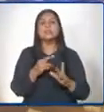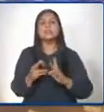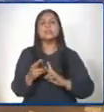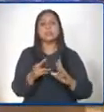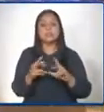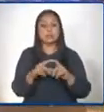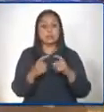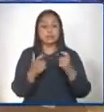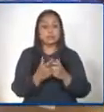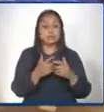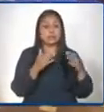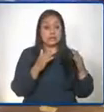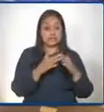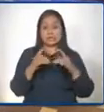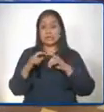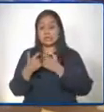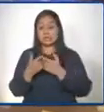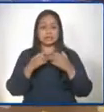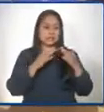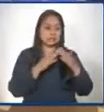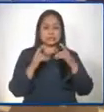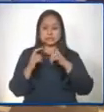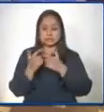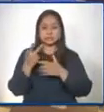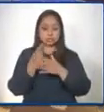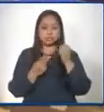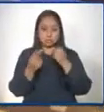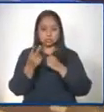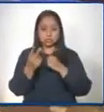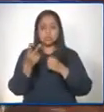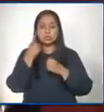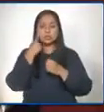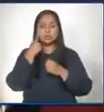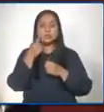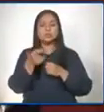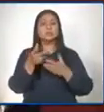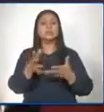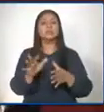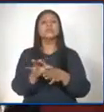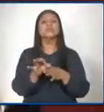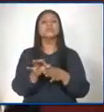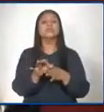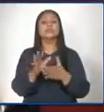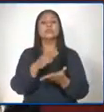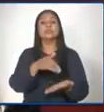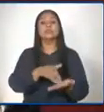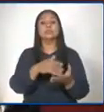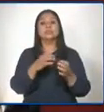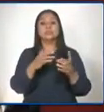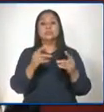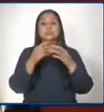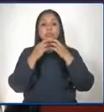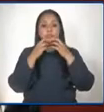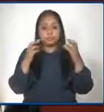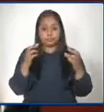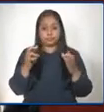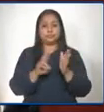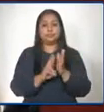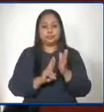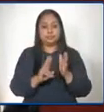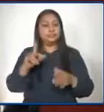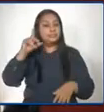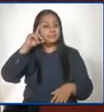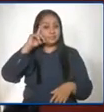como ya lo explicaba la señora viceministra, las funcionan en los centros educativos públicos en alerta amarilla,